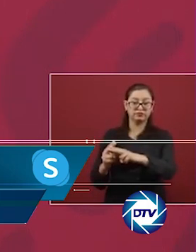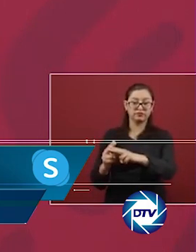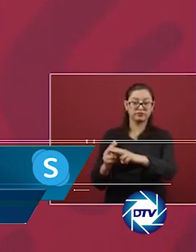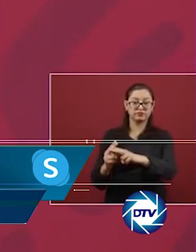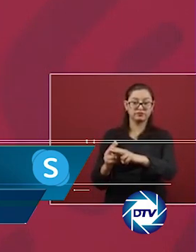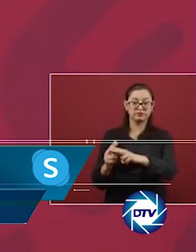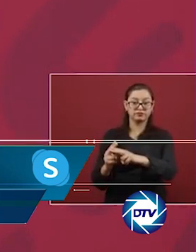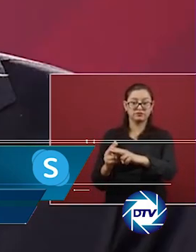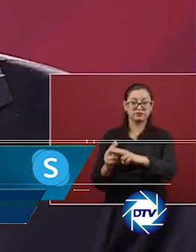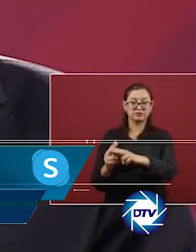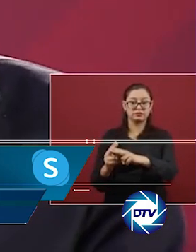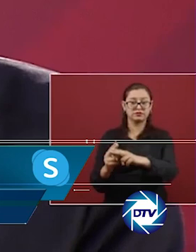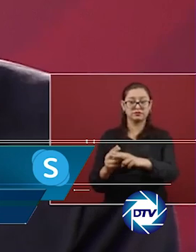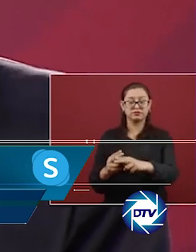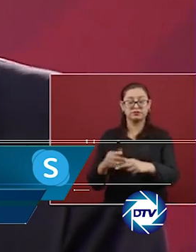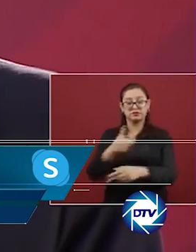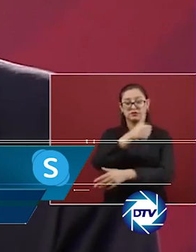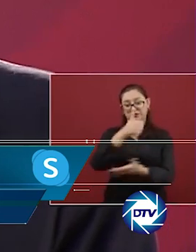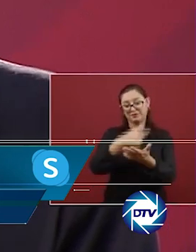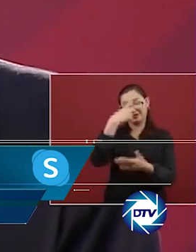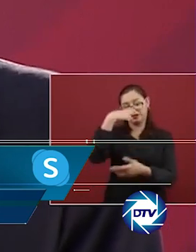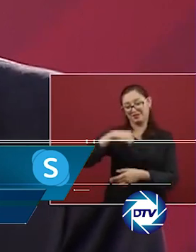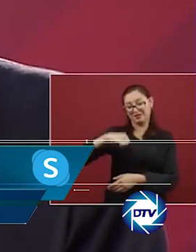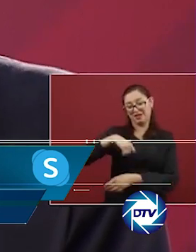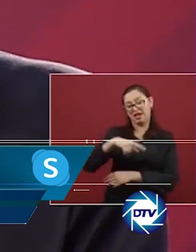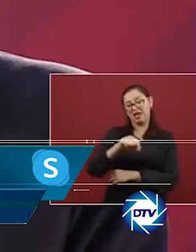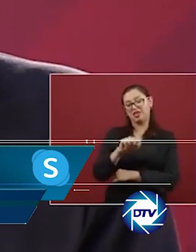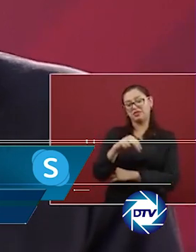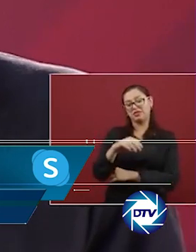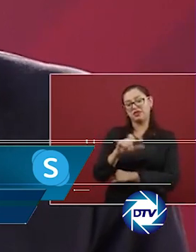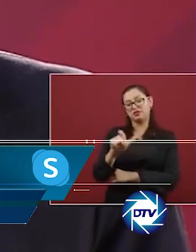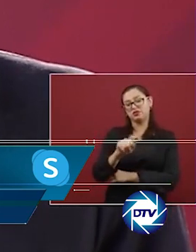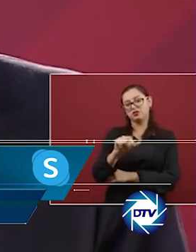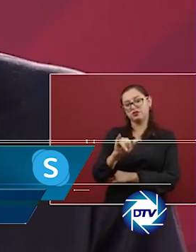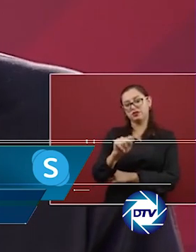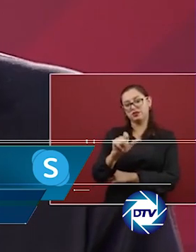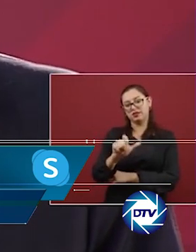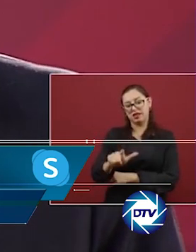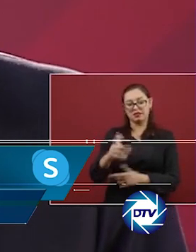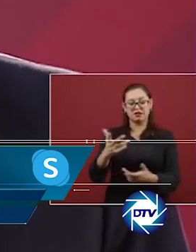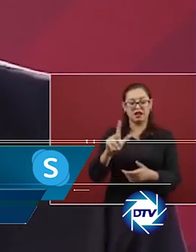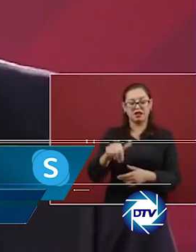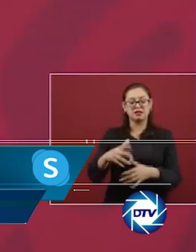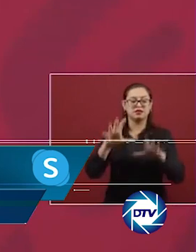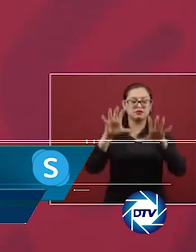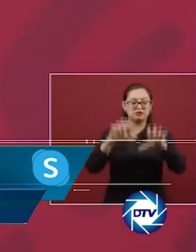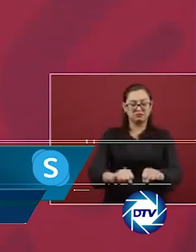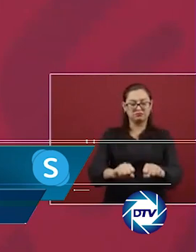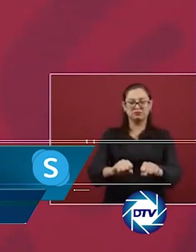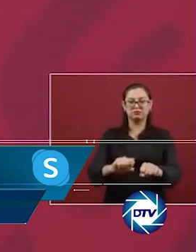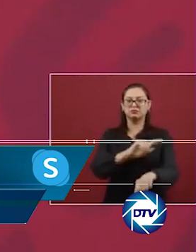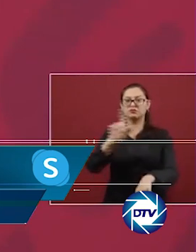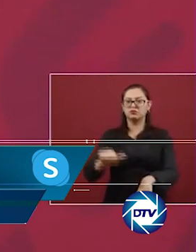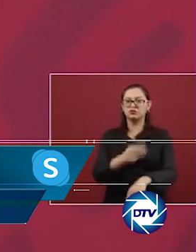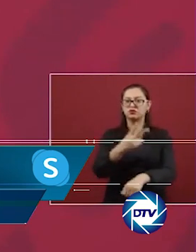cuando declaró el fin de la guerra contra los cárteles de la droga. ¿Y qué es lo que intenta López Obrador? Pues hacer ver al